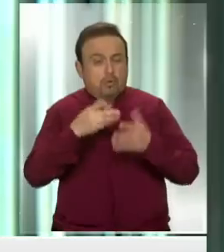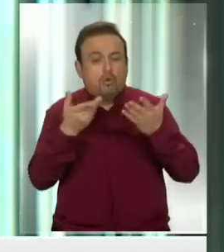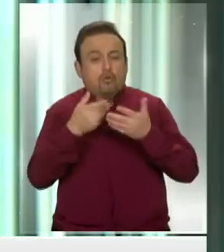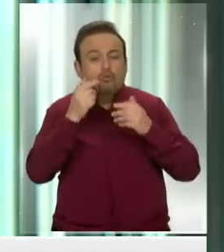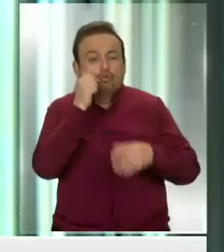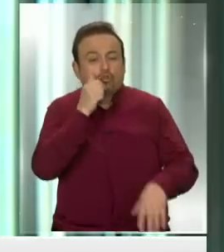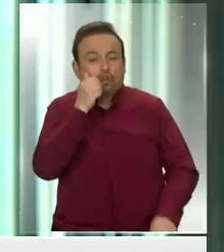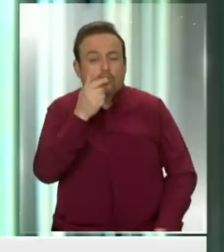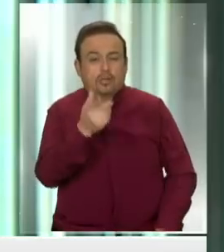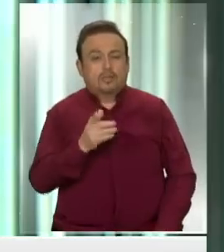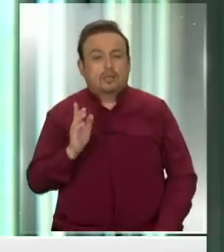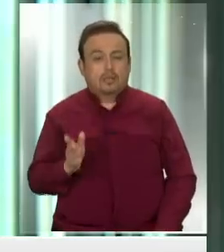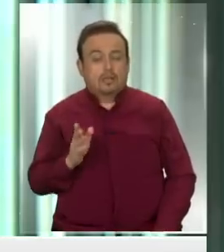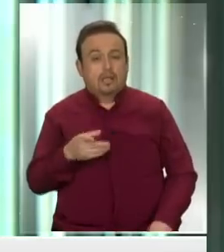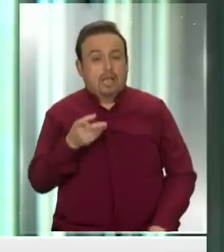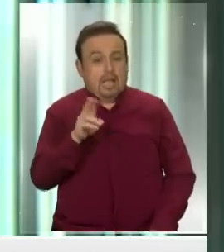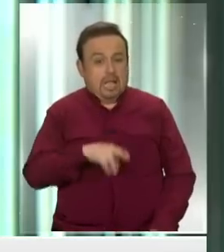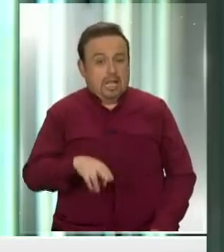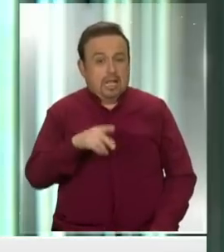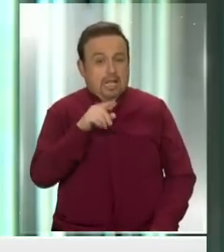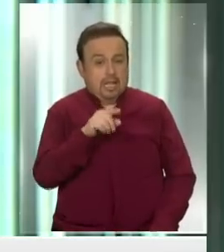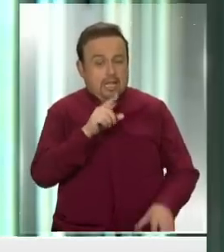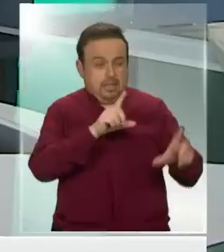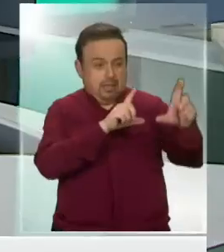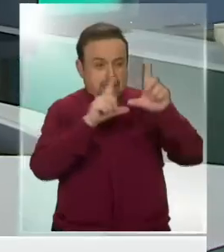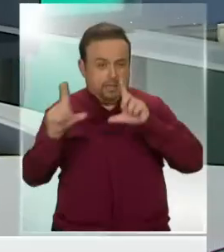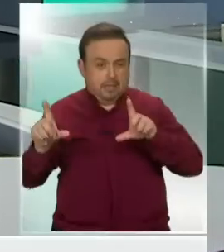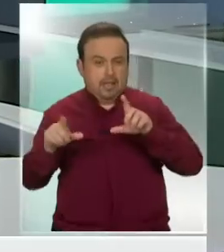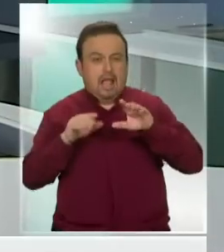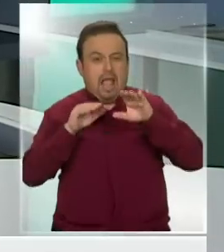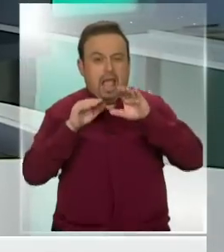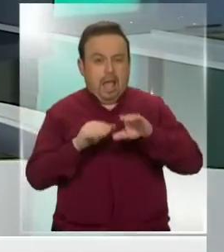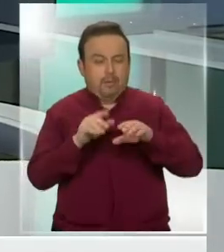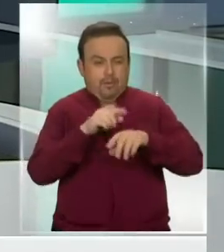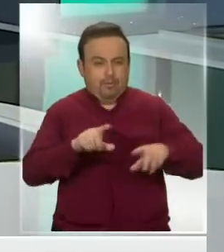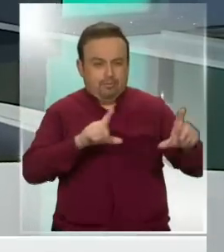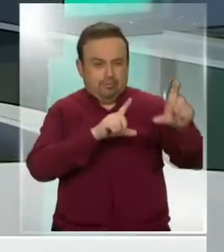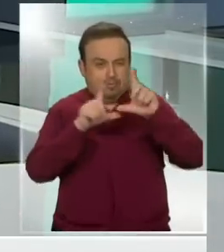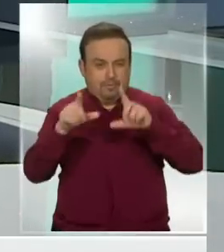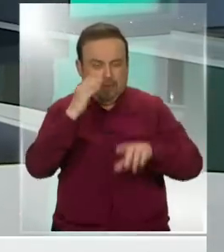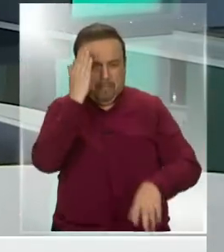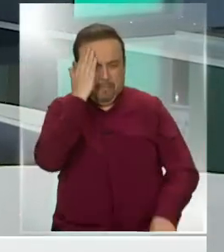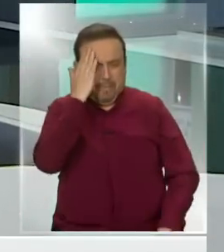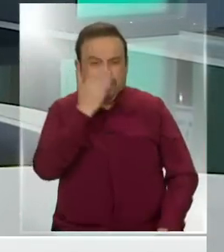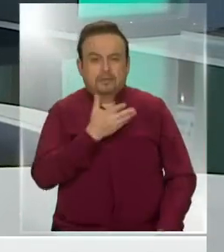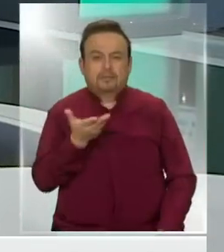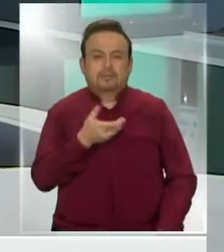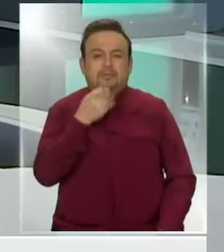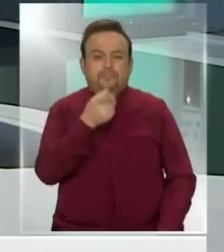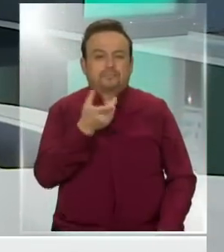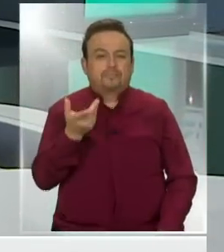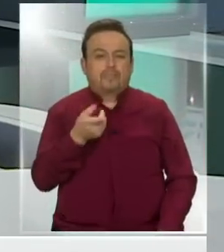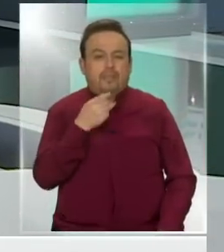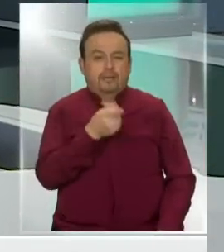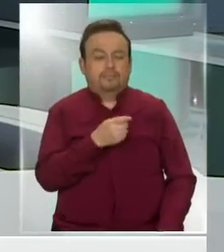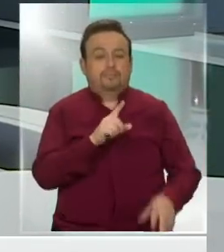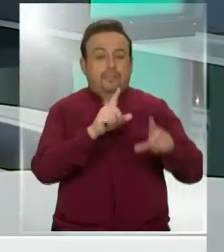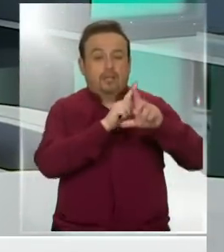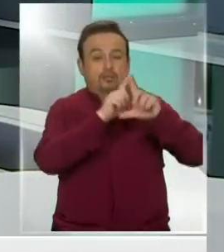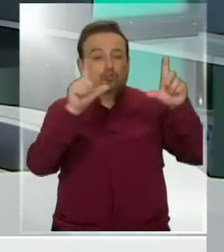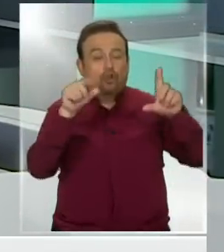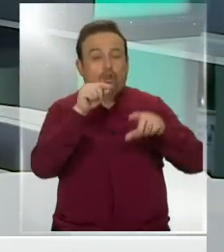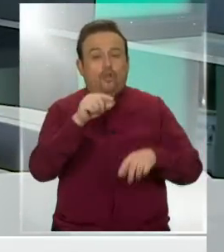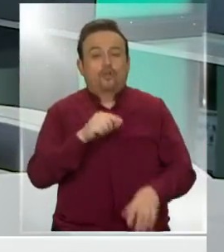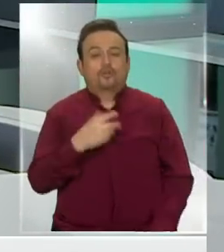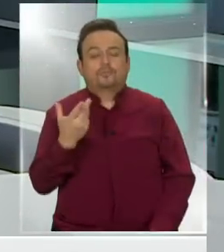todos los días. Así que vamos a repetirla, pero con imagen, con un apoyo acá gráfico, para que usted también pueda tomar estas medidas. ¿De qué